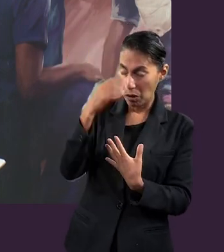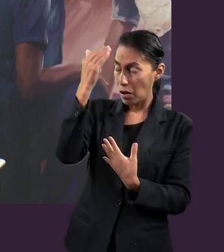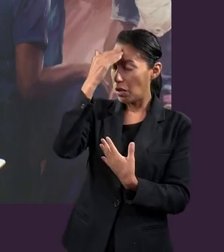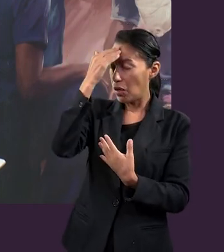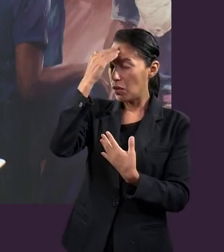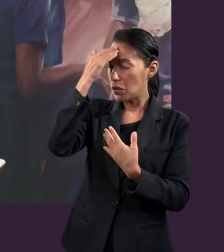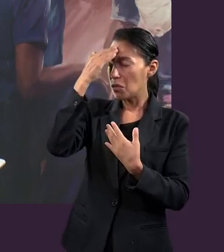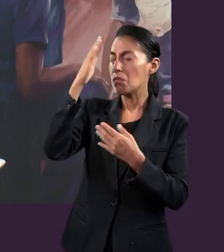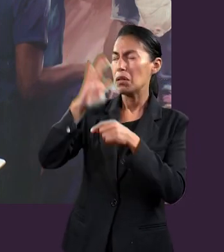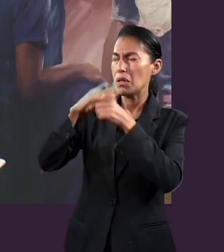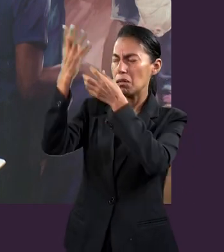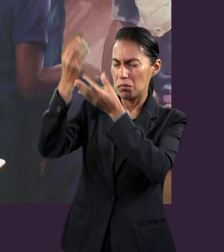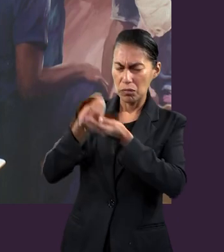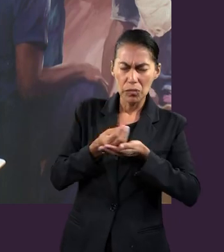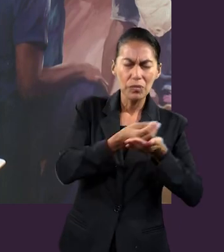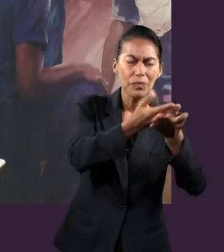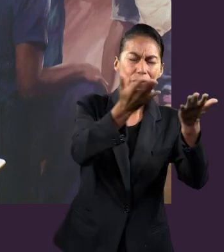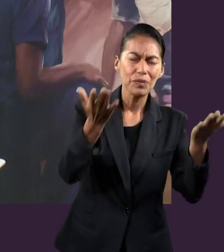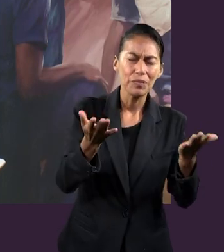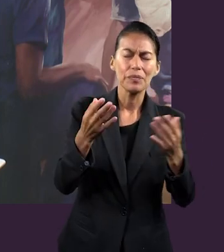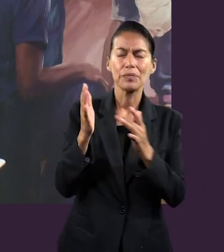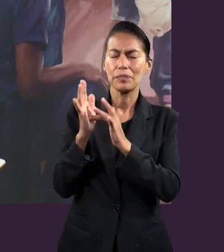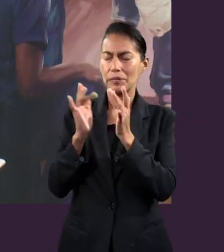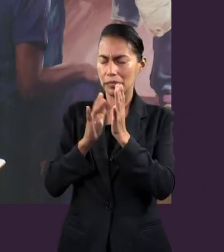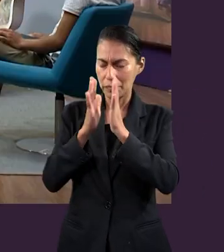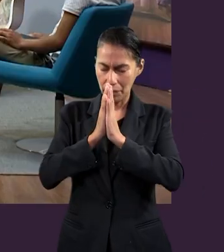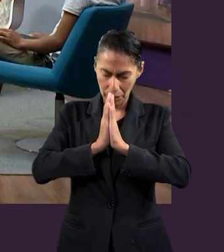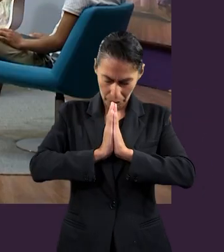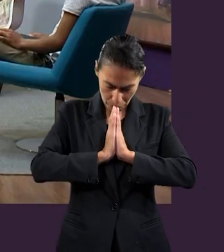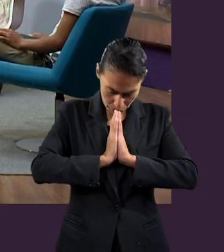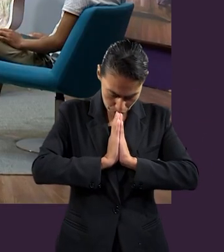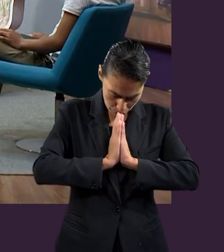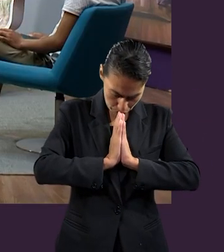a ti y darte a conocer. En el nombre de Jesús. Amén.